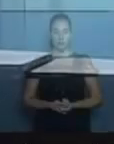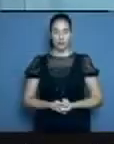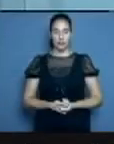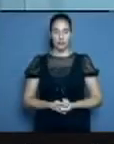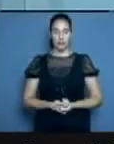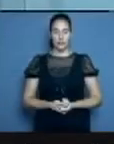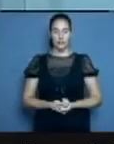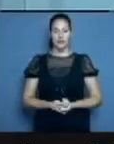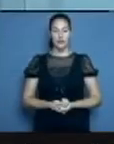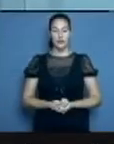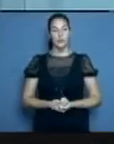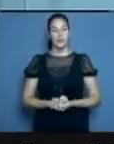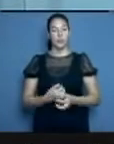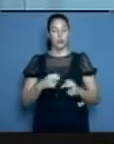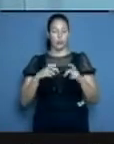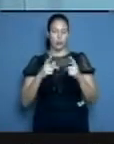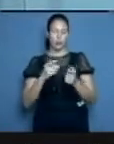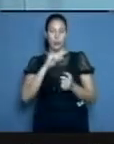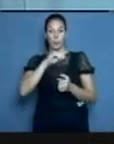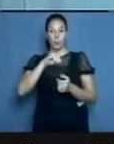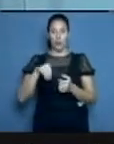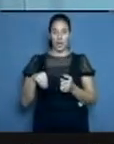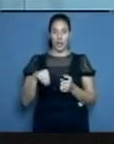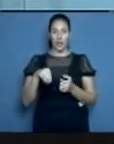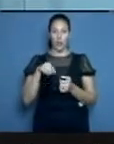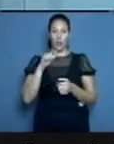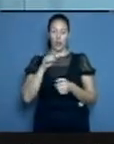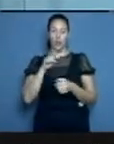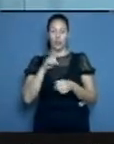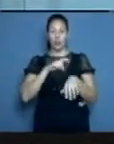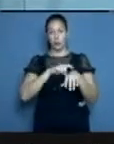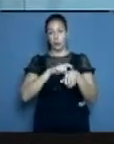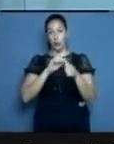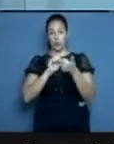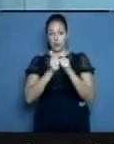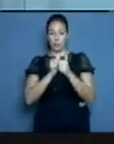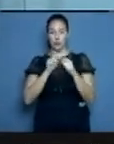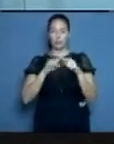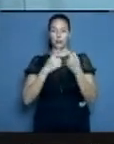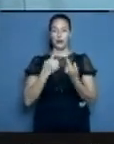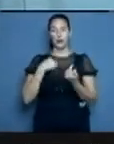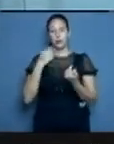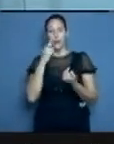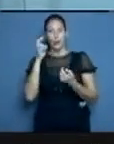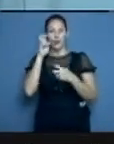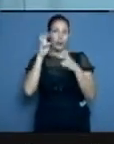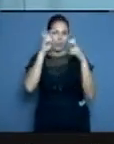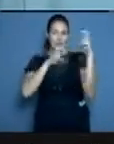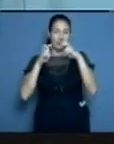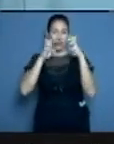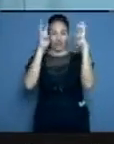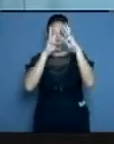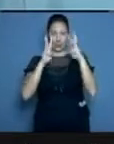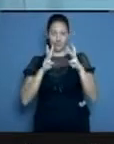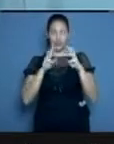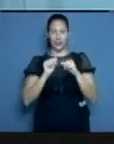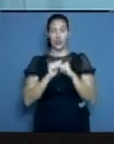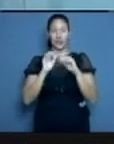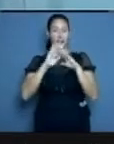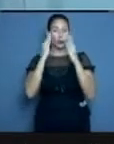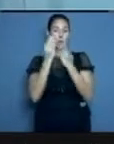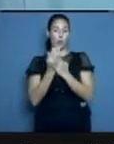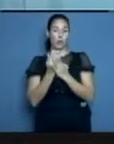Bueno, estaba aprovechando que teníamos el segmento del deporte para revisar las redes sociales y lo que están poniendo nuestros